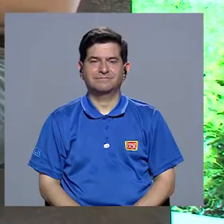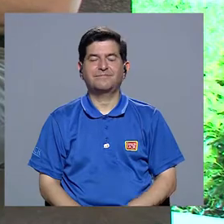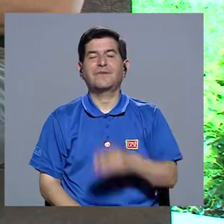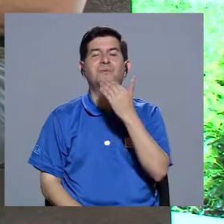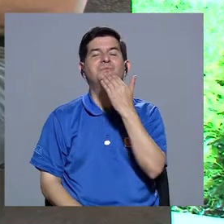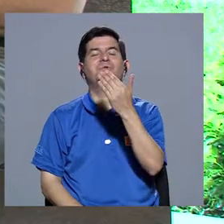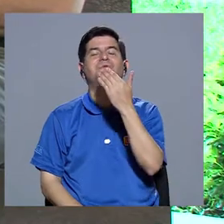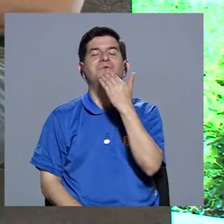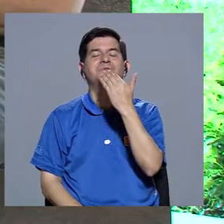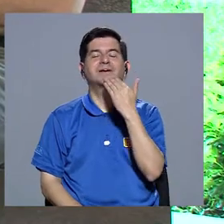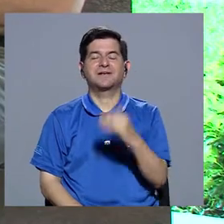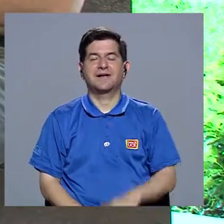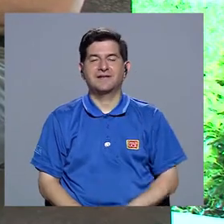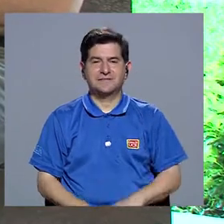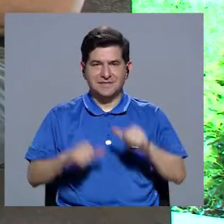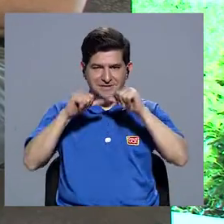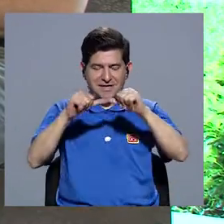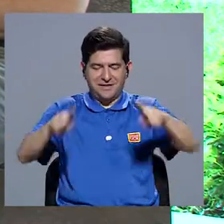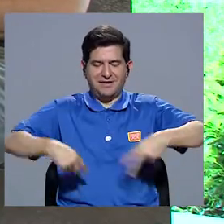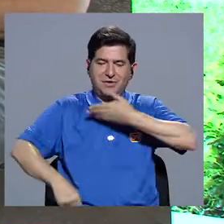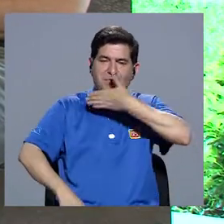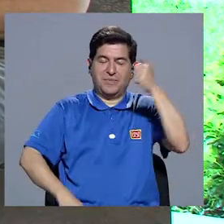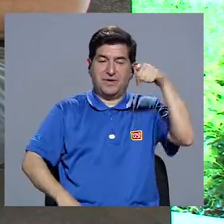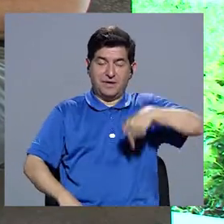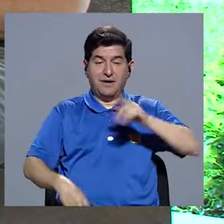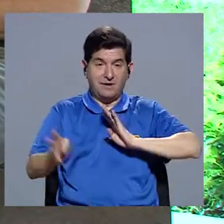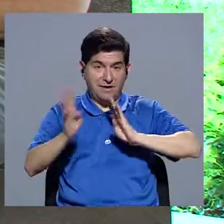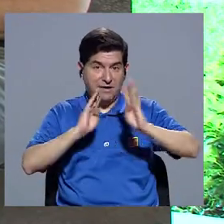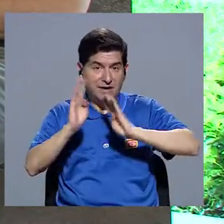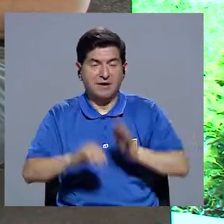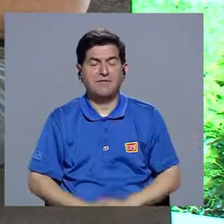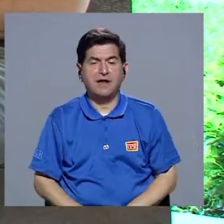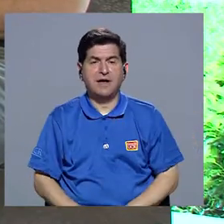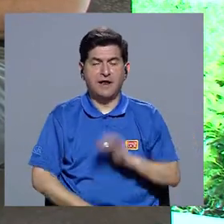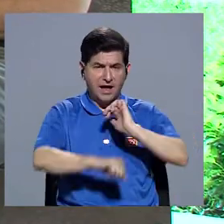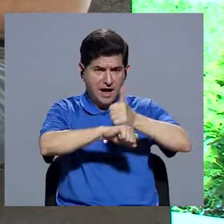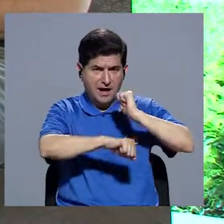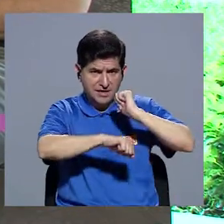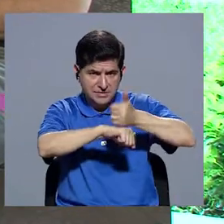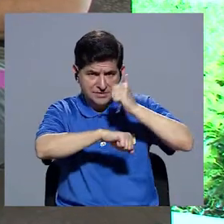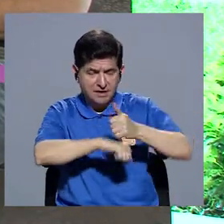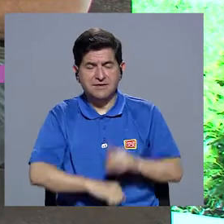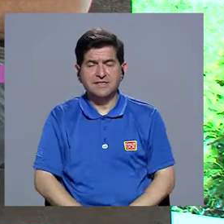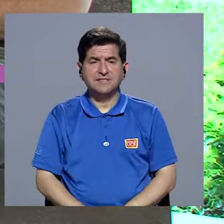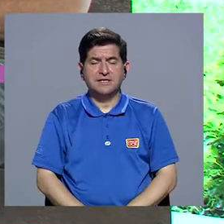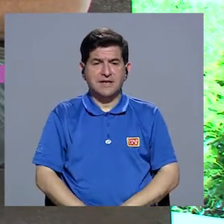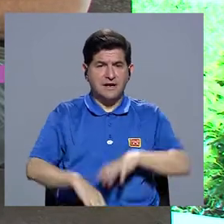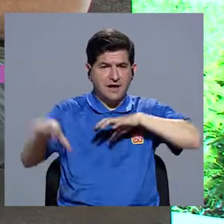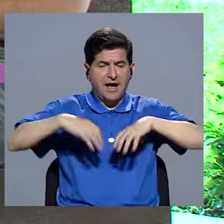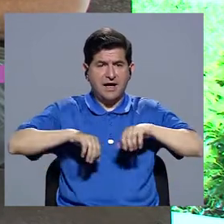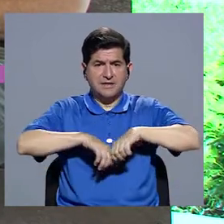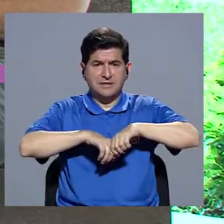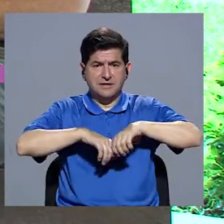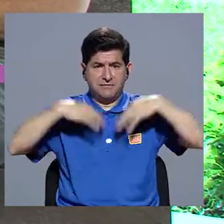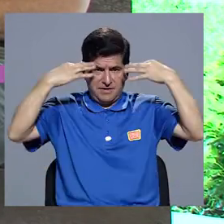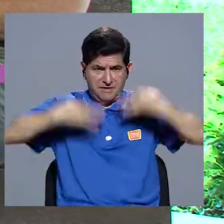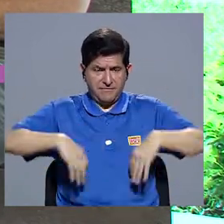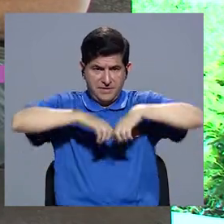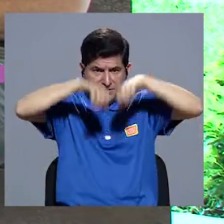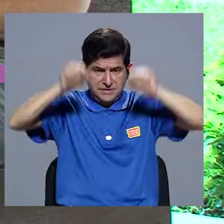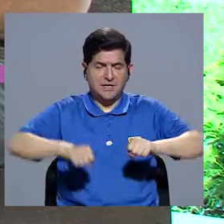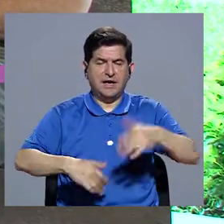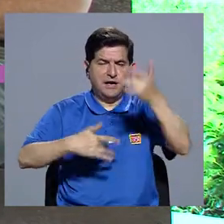Gracias por estar en compañía de Vivir Mejor. Estamos conversando acerca de la prescripción de ejercicios en lo que son las enfermedades